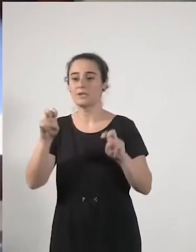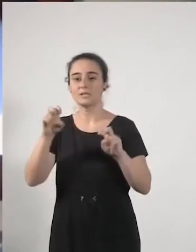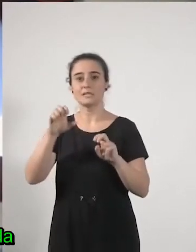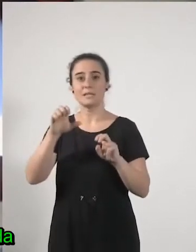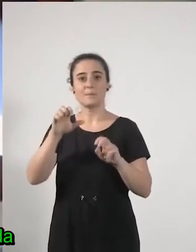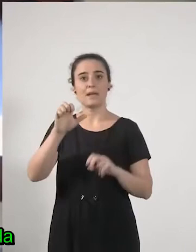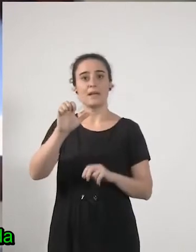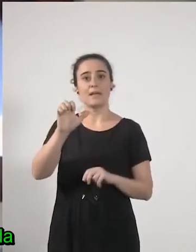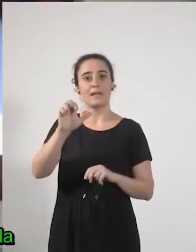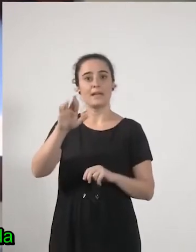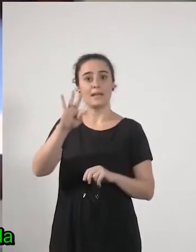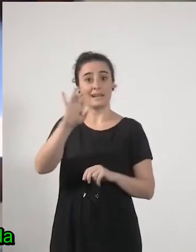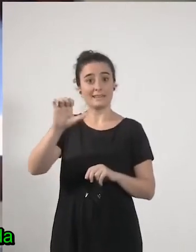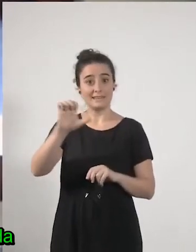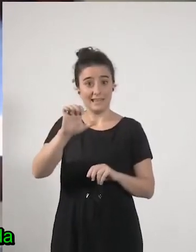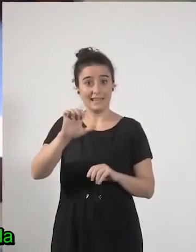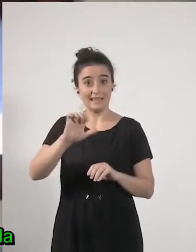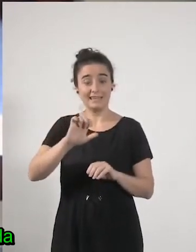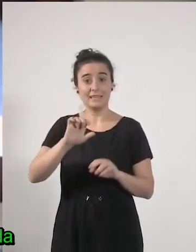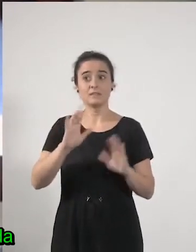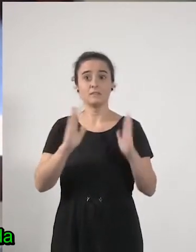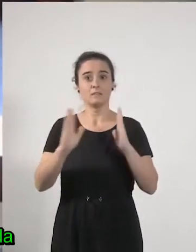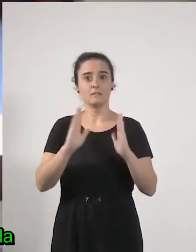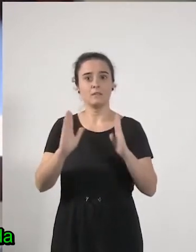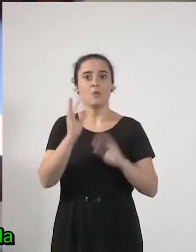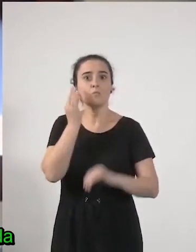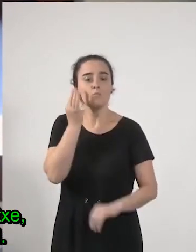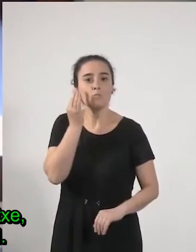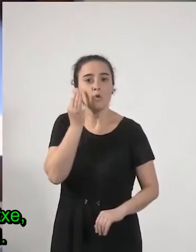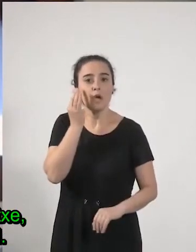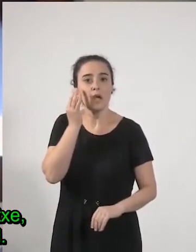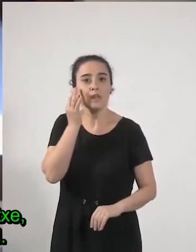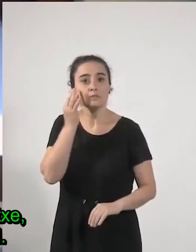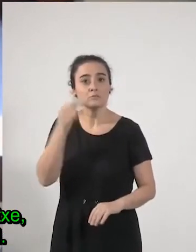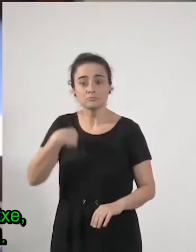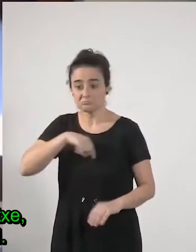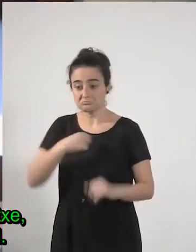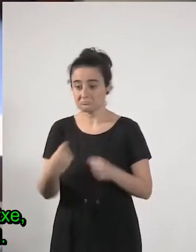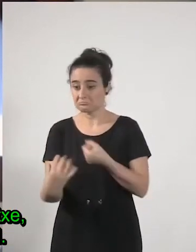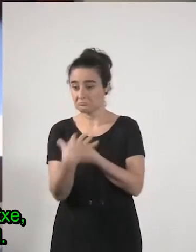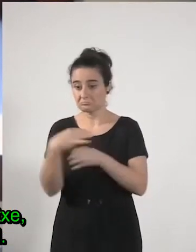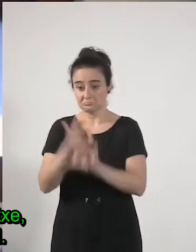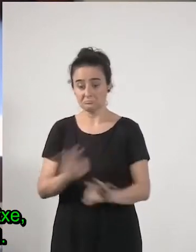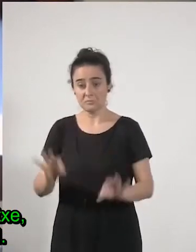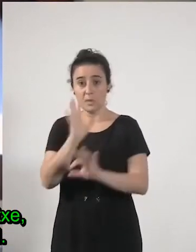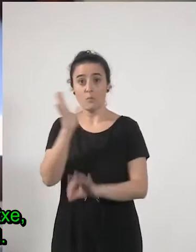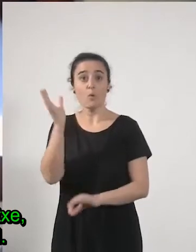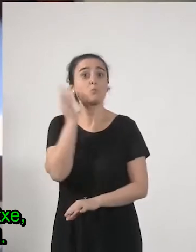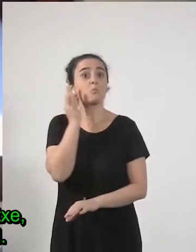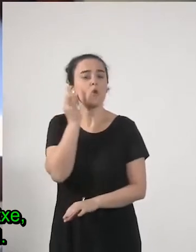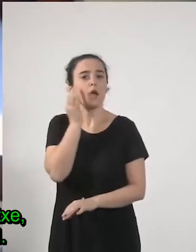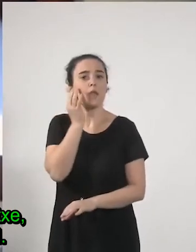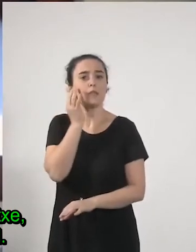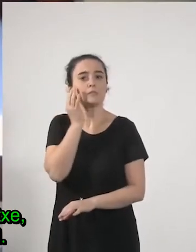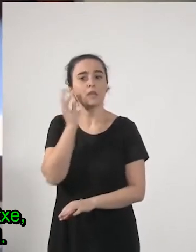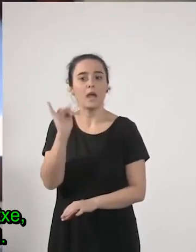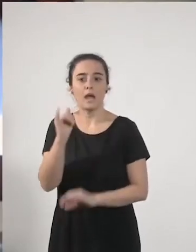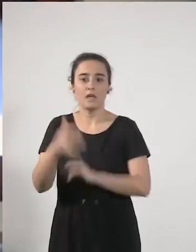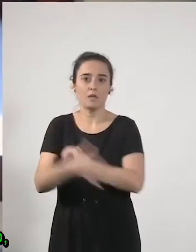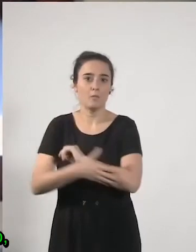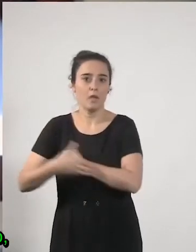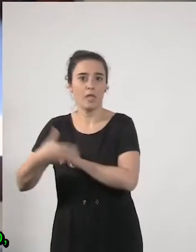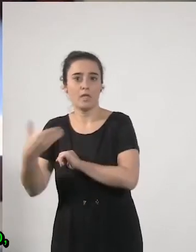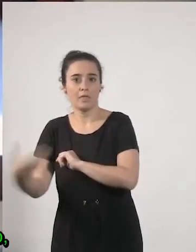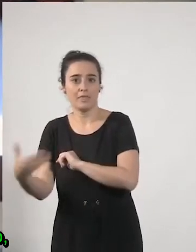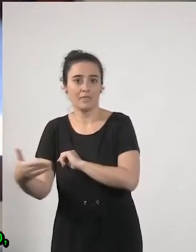pues a las mujeres no nos han afectado en esa medida porque las mujeres como dice Merche tenemos mucha más precariedad